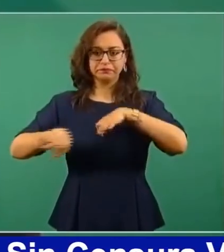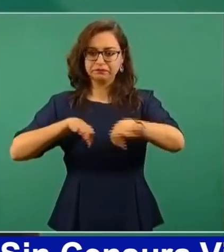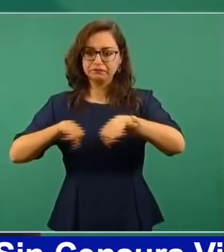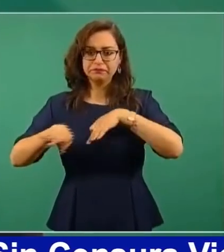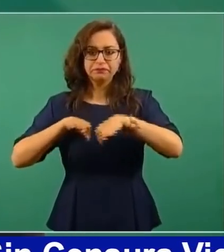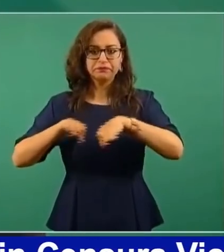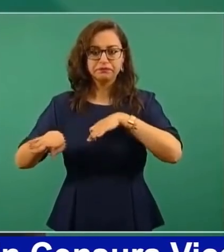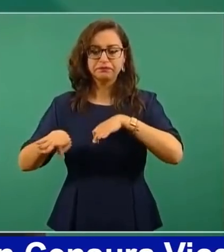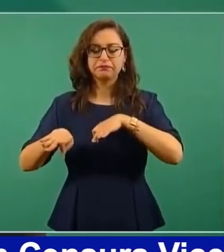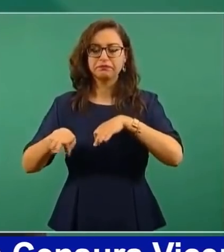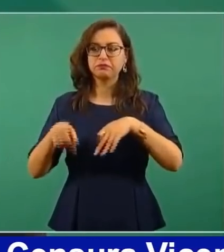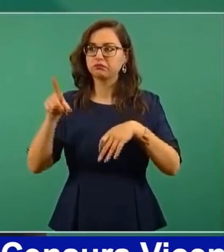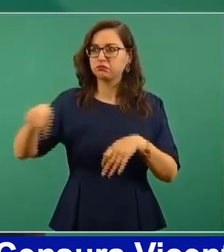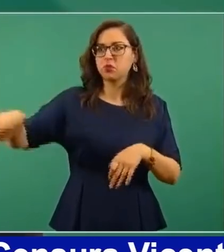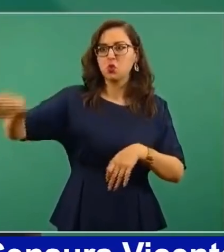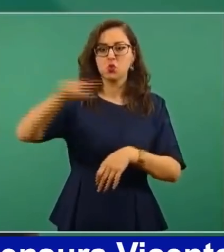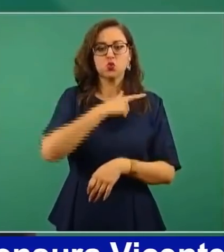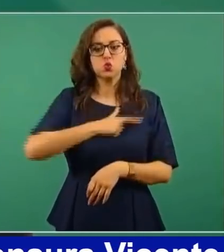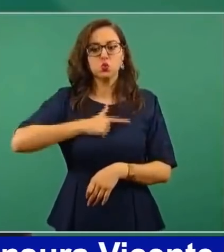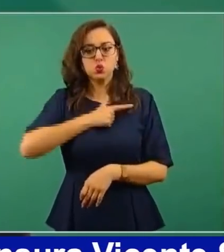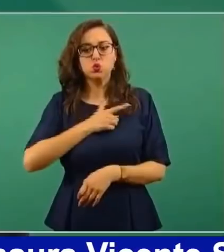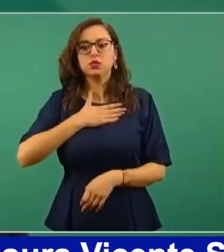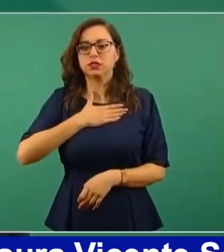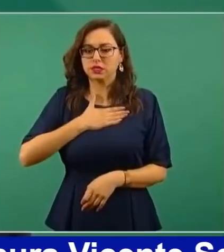amante de la justicia.